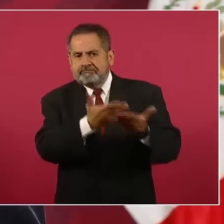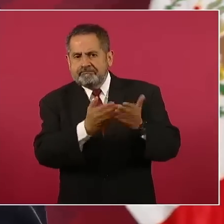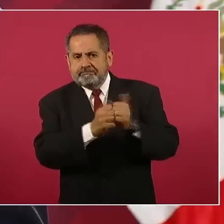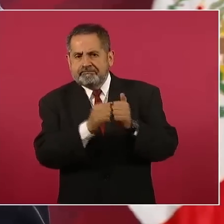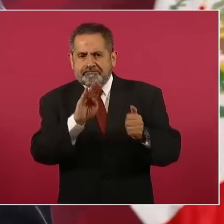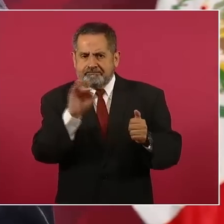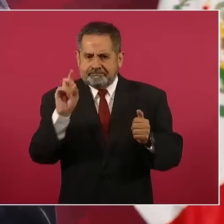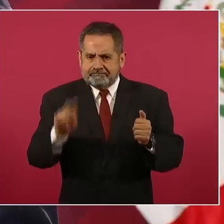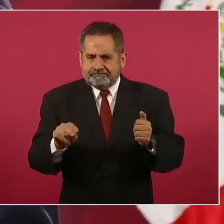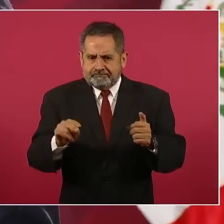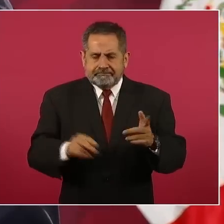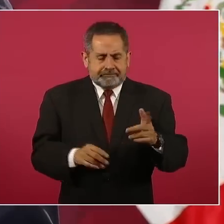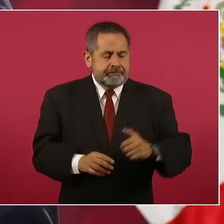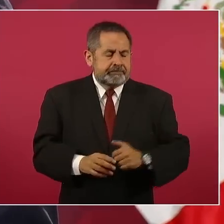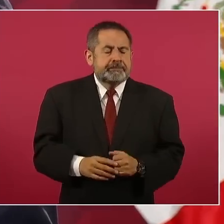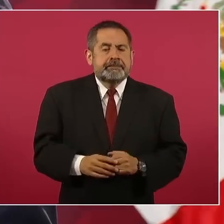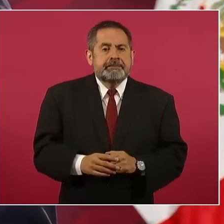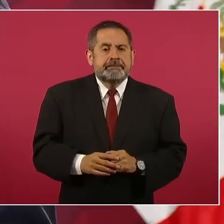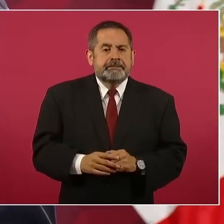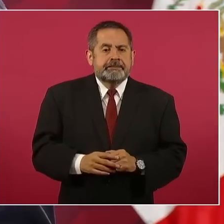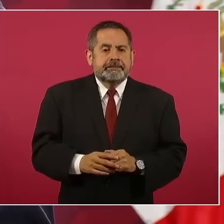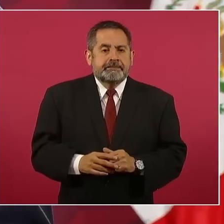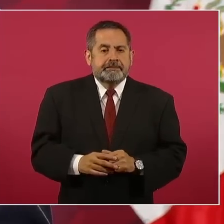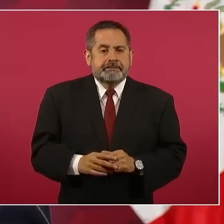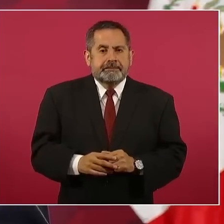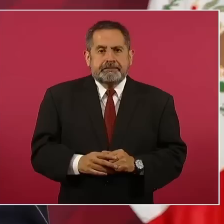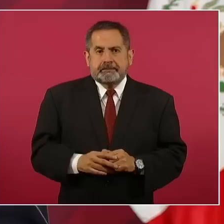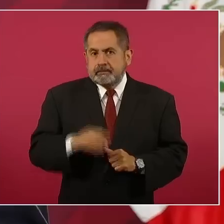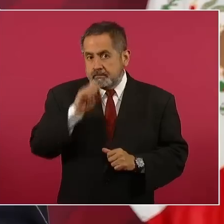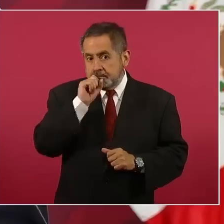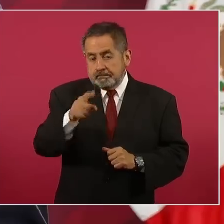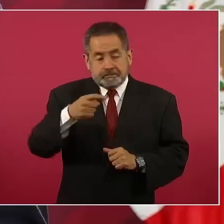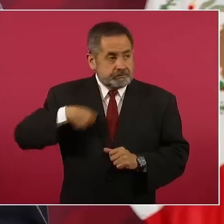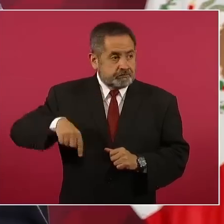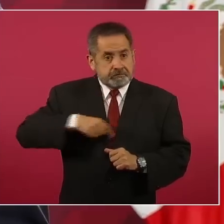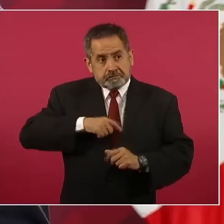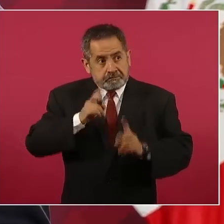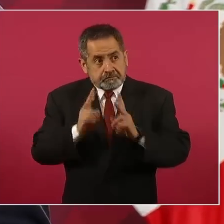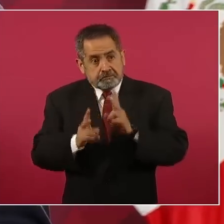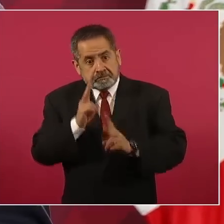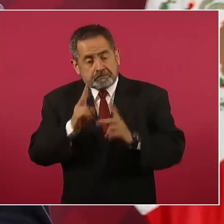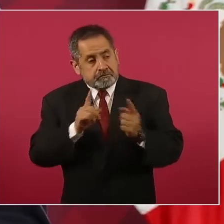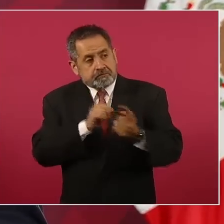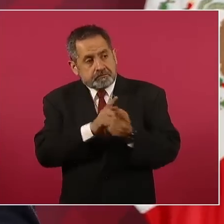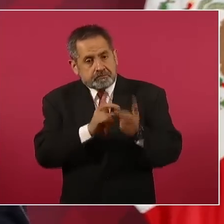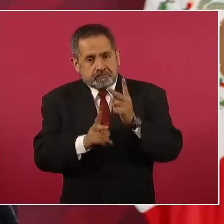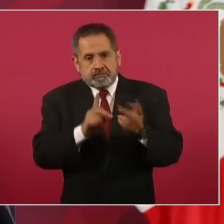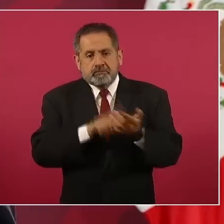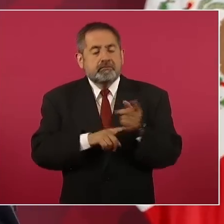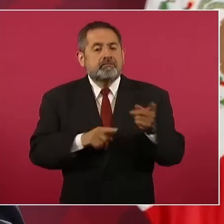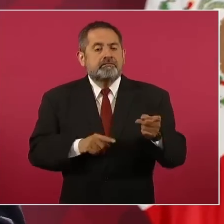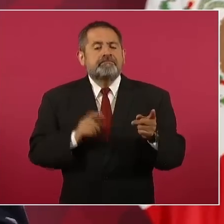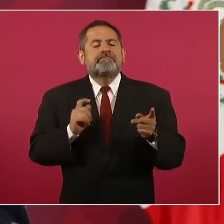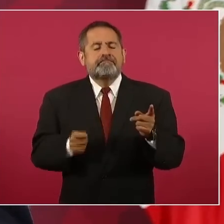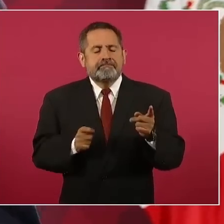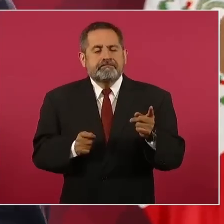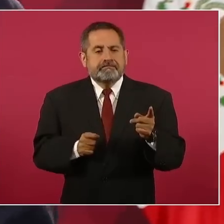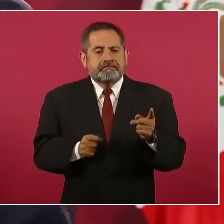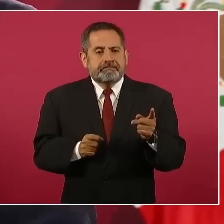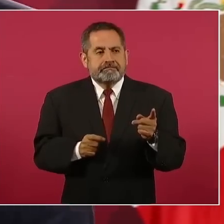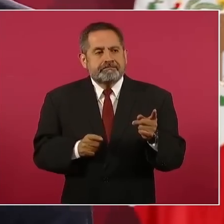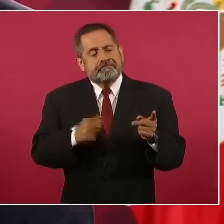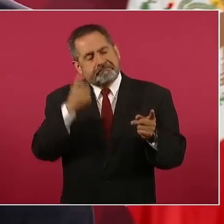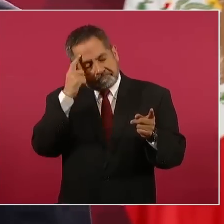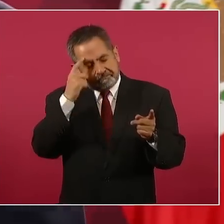hablamos de la necesidad de